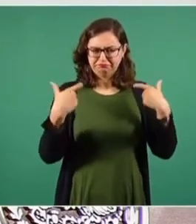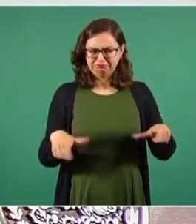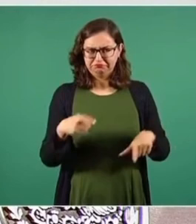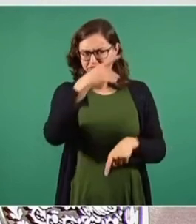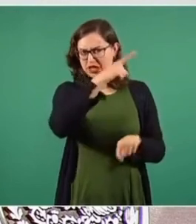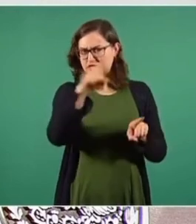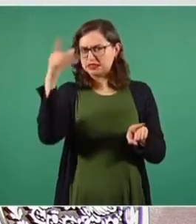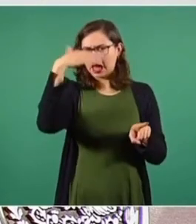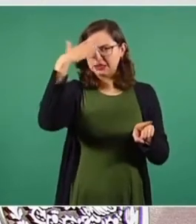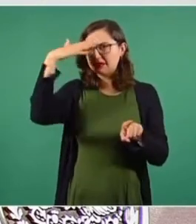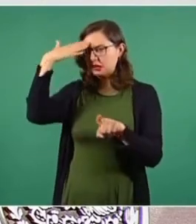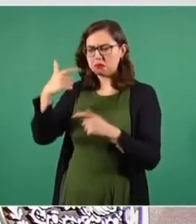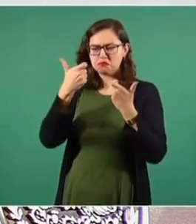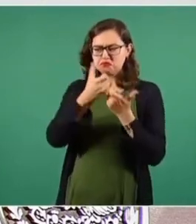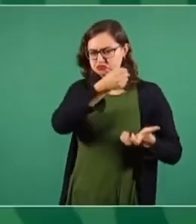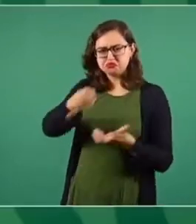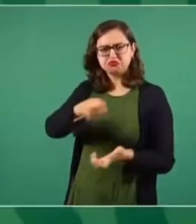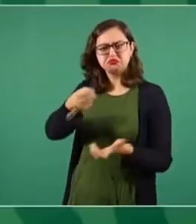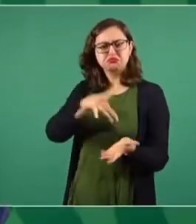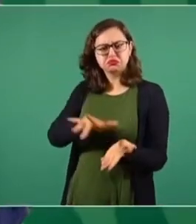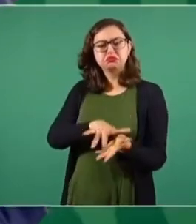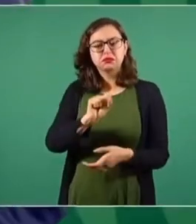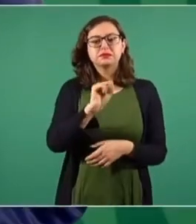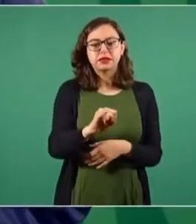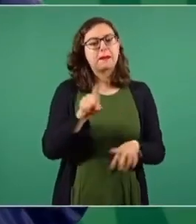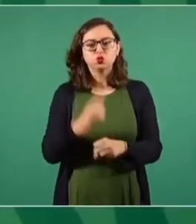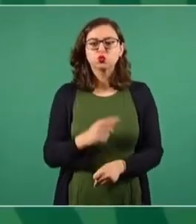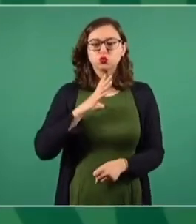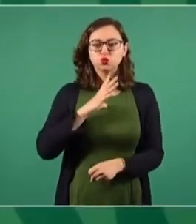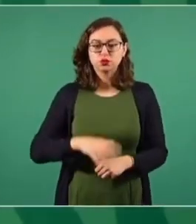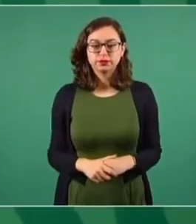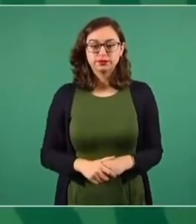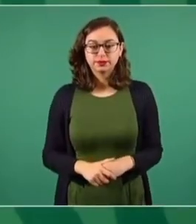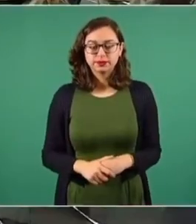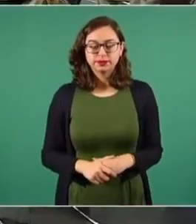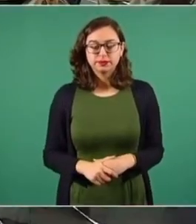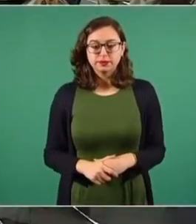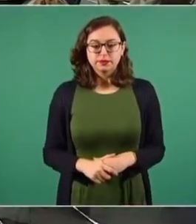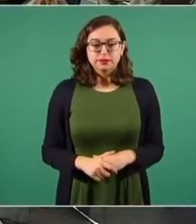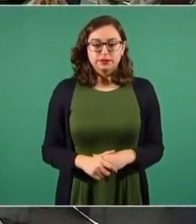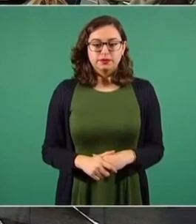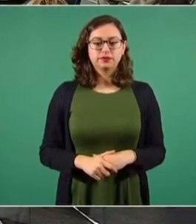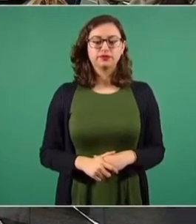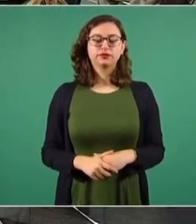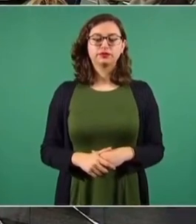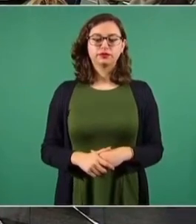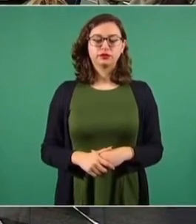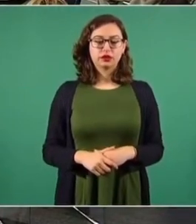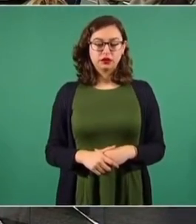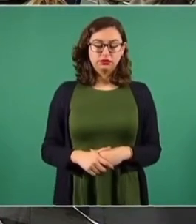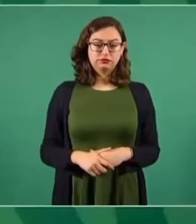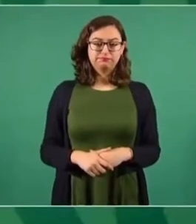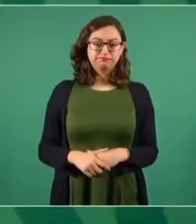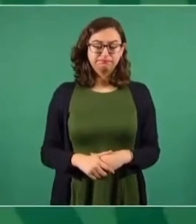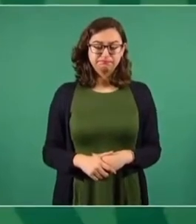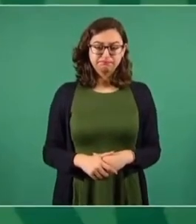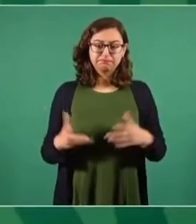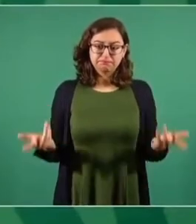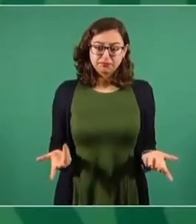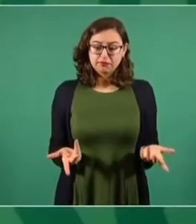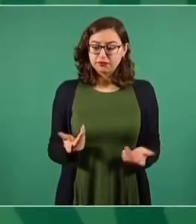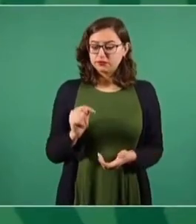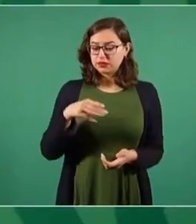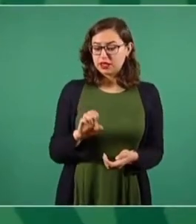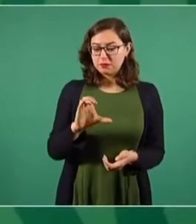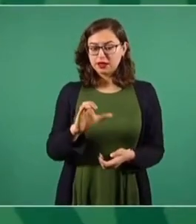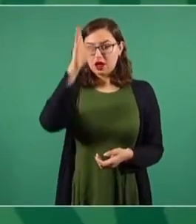más, desde luego, otras oportunidades que tiene México, el que se haya firmado